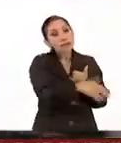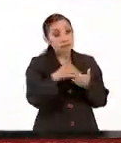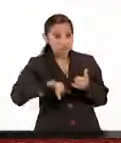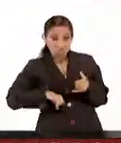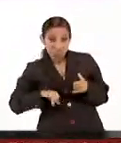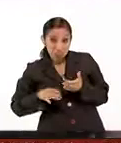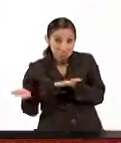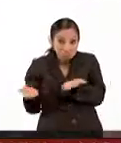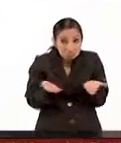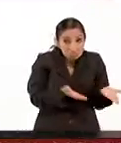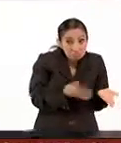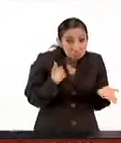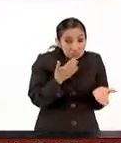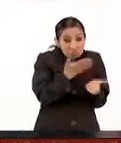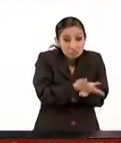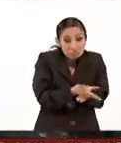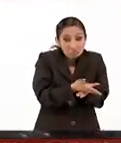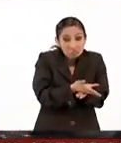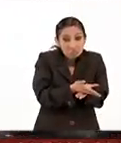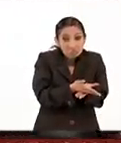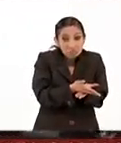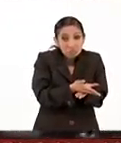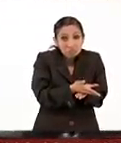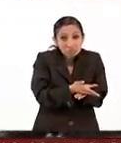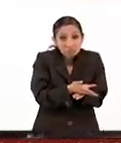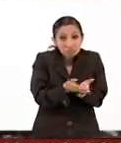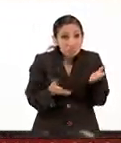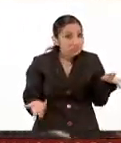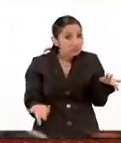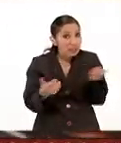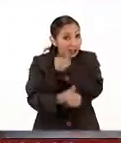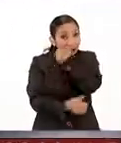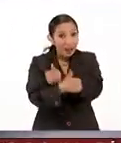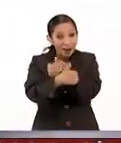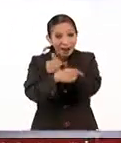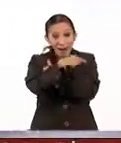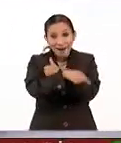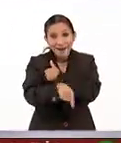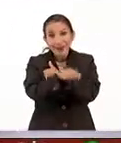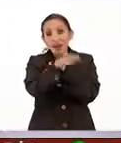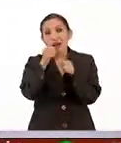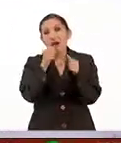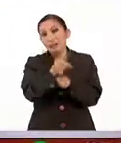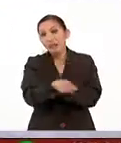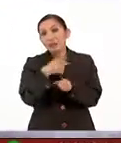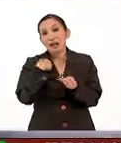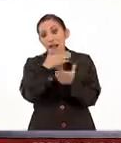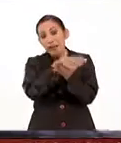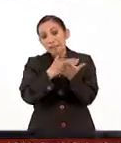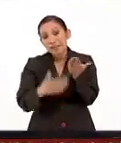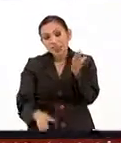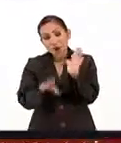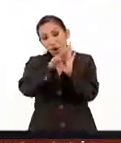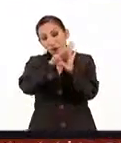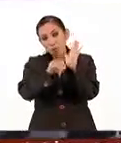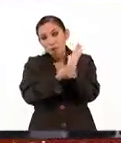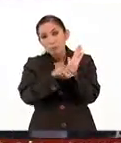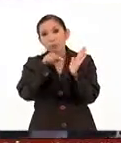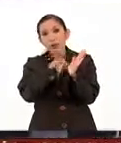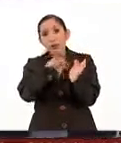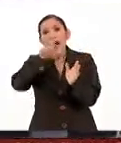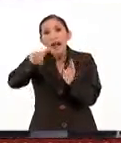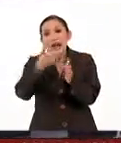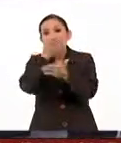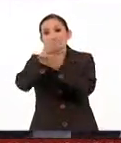interesados en meter las manos en la masa. Es una carrera donde la mitad del currículum la llevamos